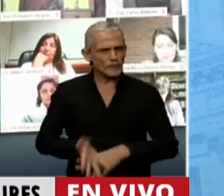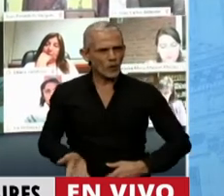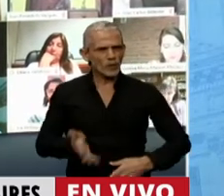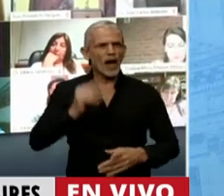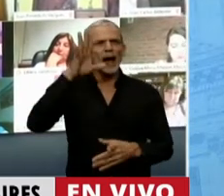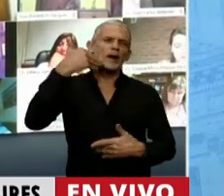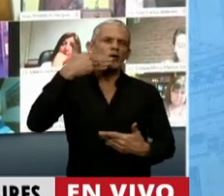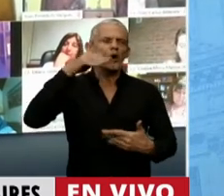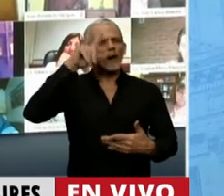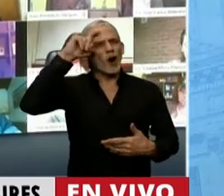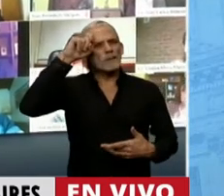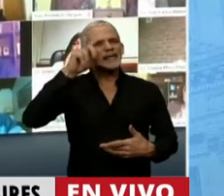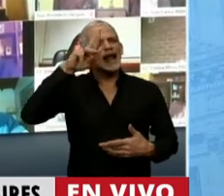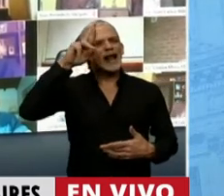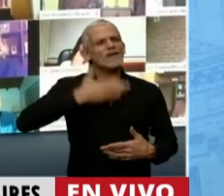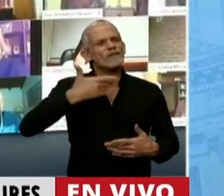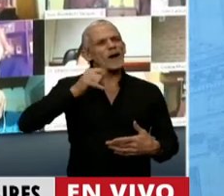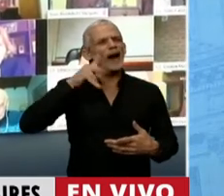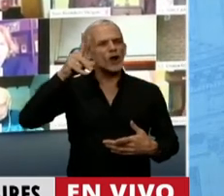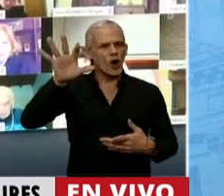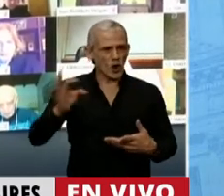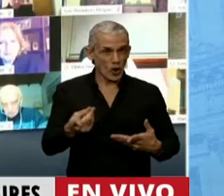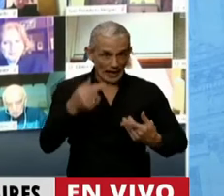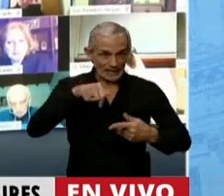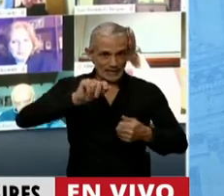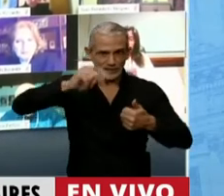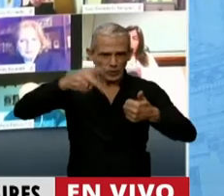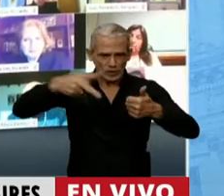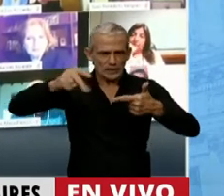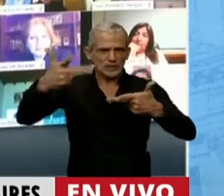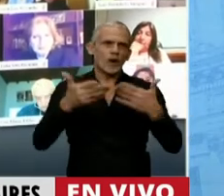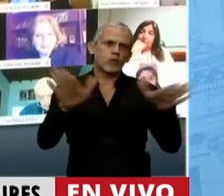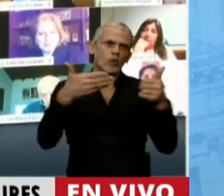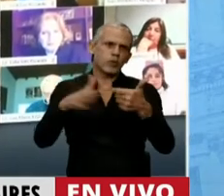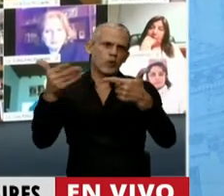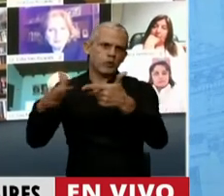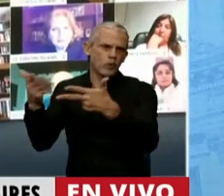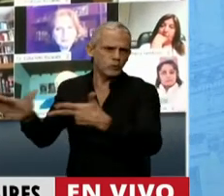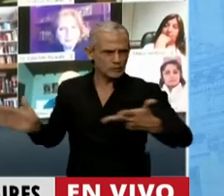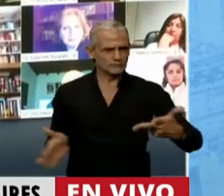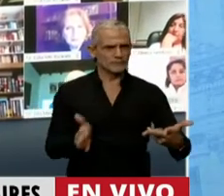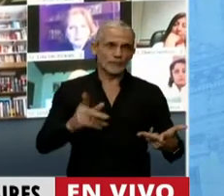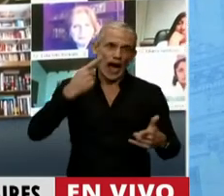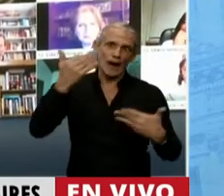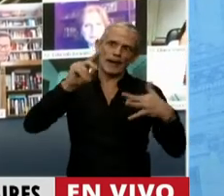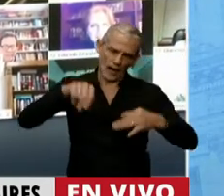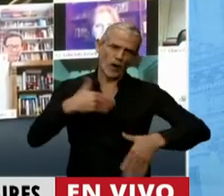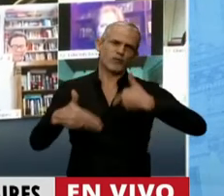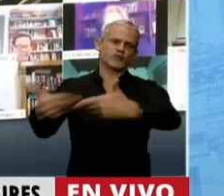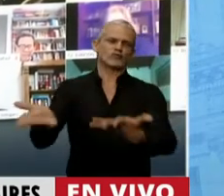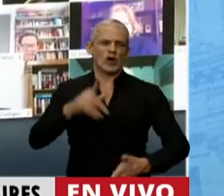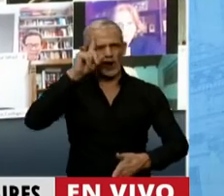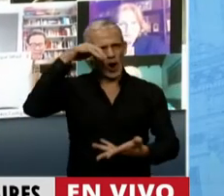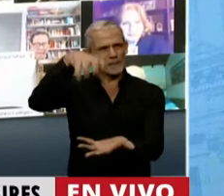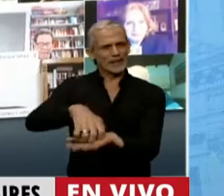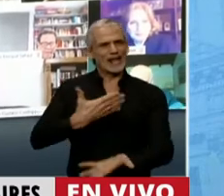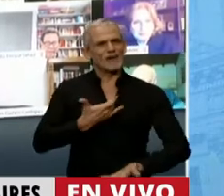Hospital René Favaloro, espero que esta, que es la segunda o tercera vez que lo inauguran, por fin funcione. Porque quiero